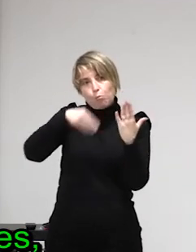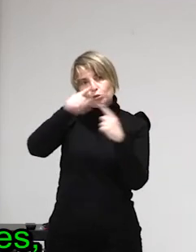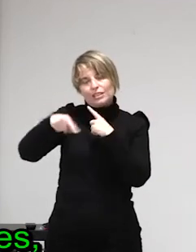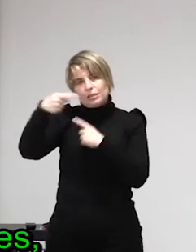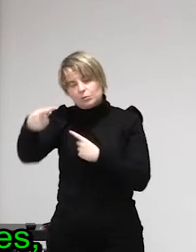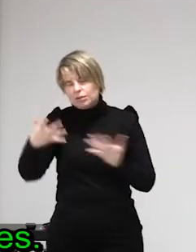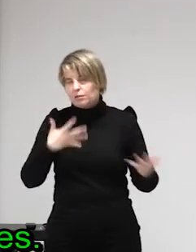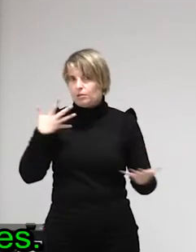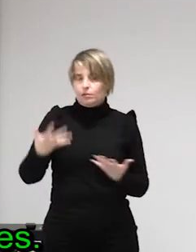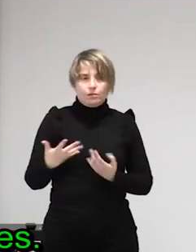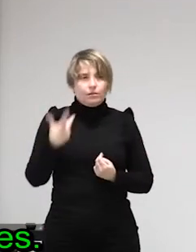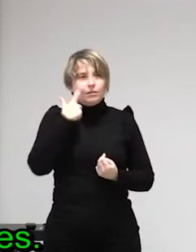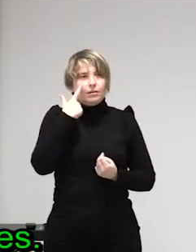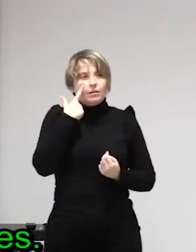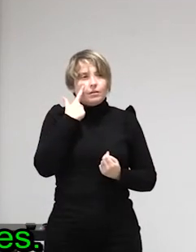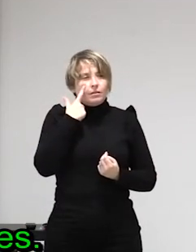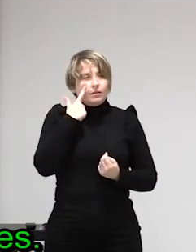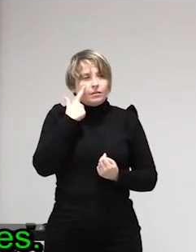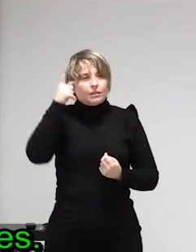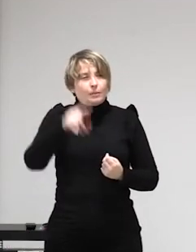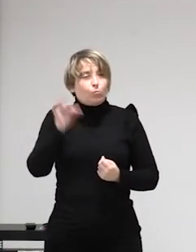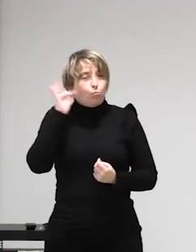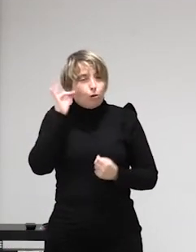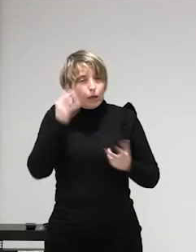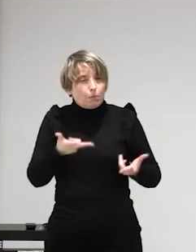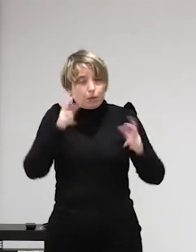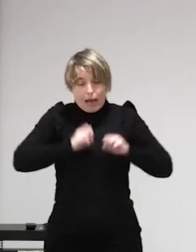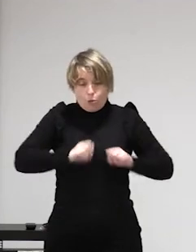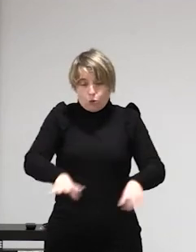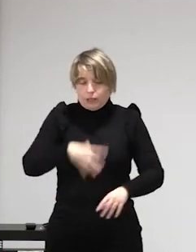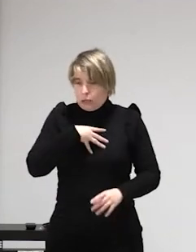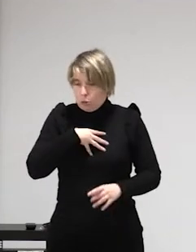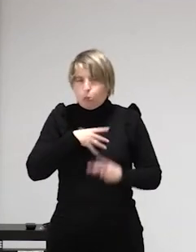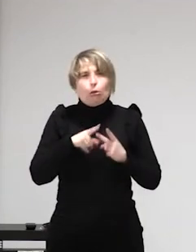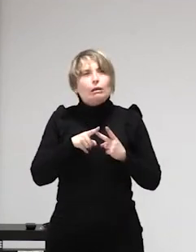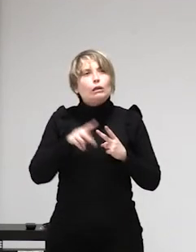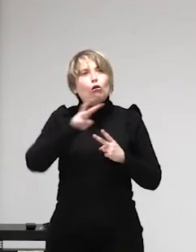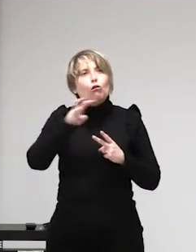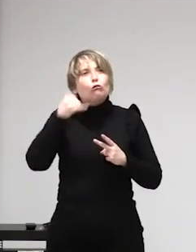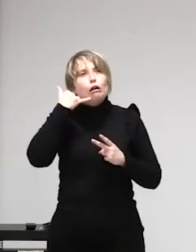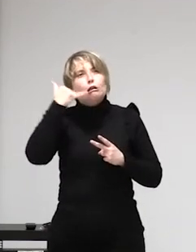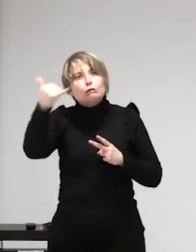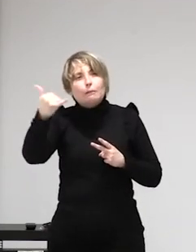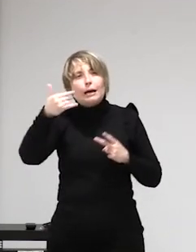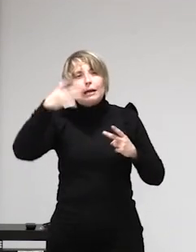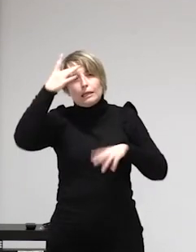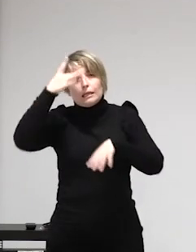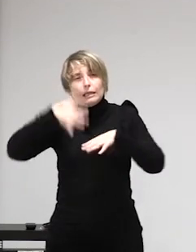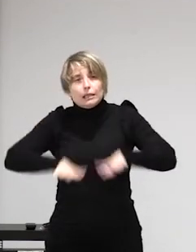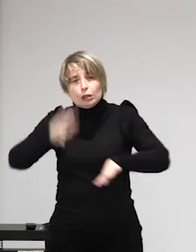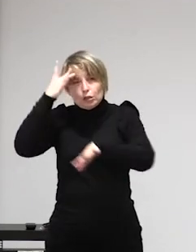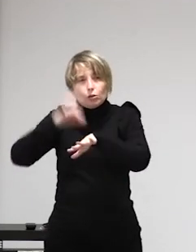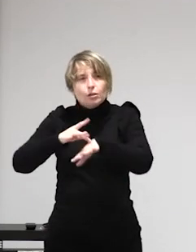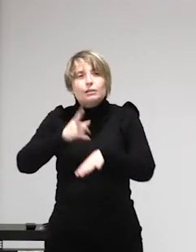manipulables porque es nuestro gran talón de Aquiles entonces cuando hay una revictimización no hay precisamente una comprensión una